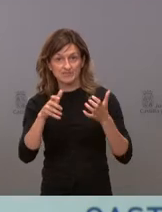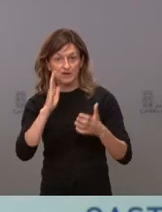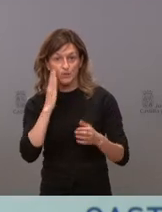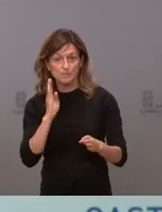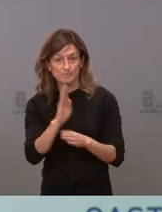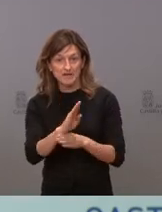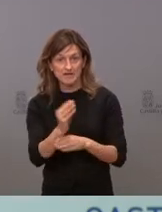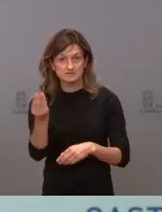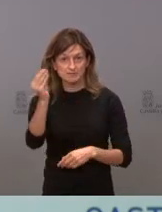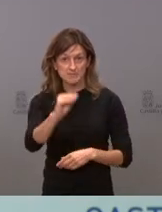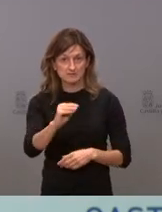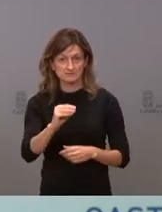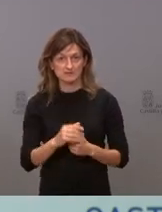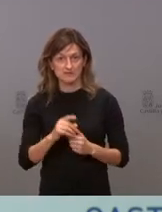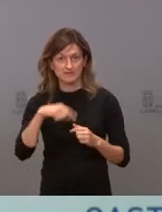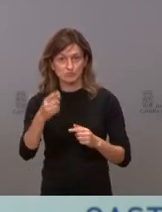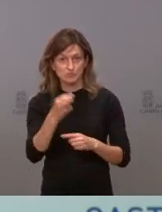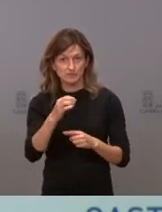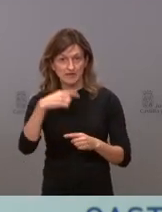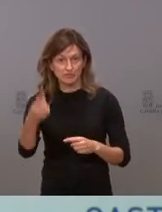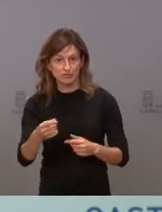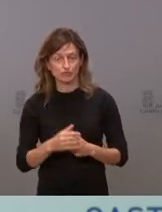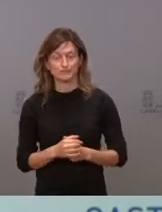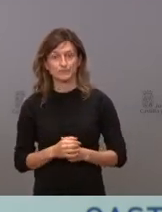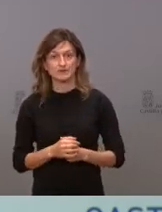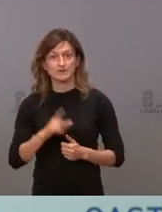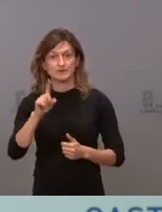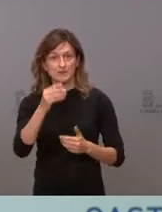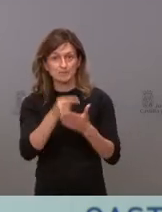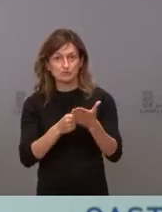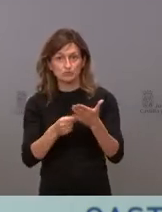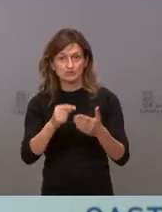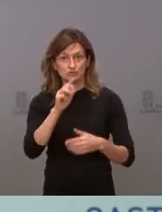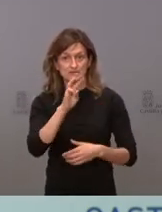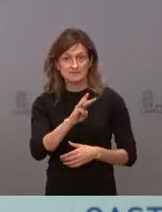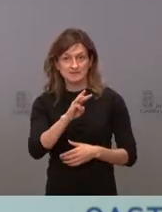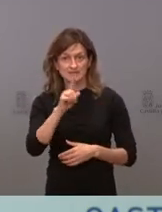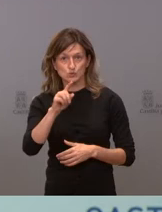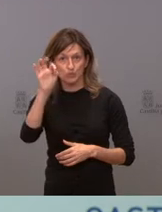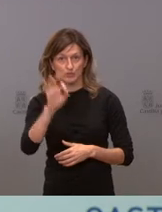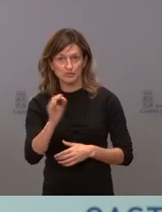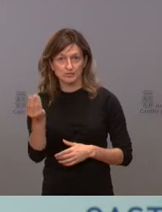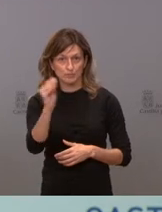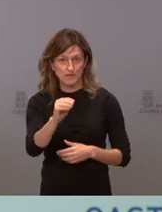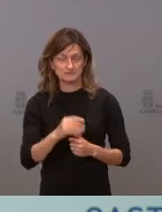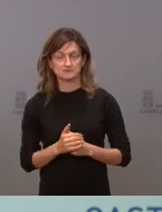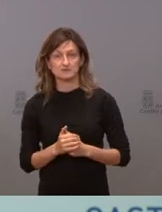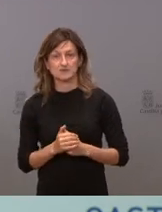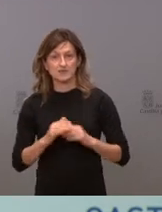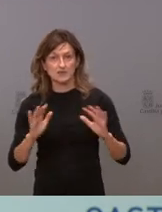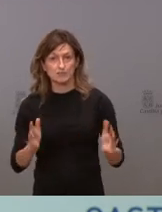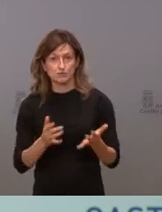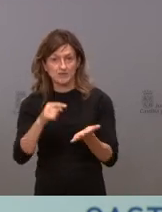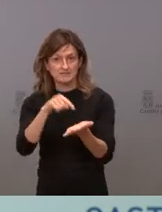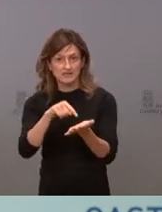para estudios posobligatorios, ha aumentado el presupuesto un 31%. Hemos impulsado la reducción de las